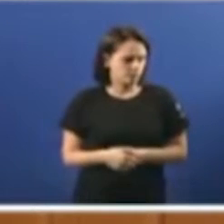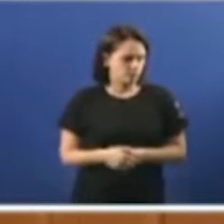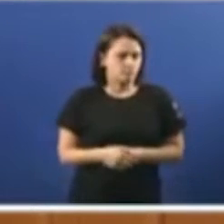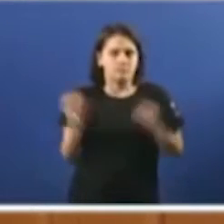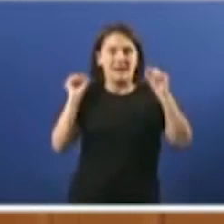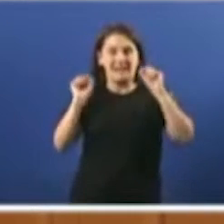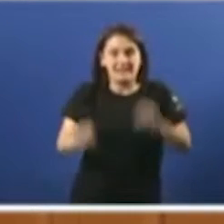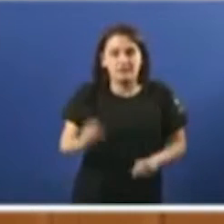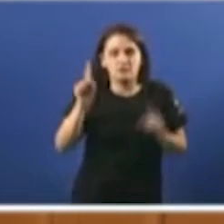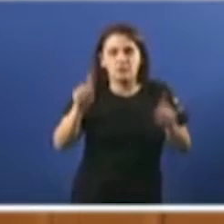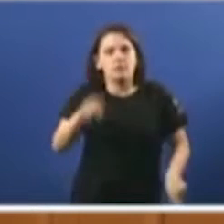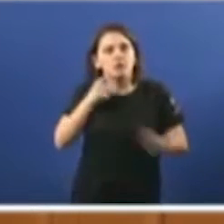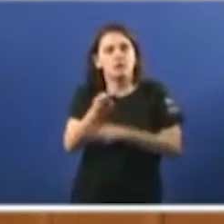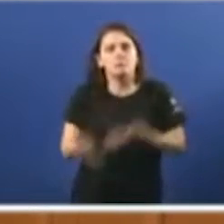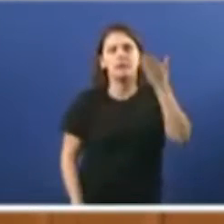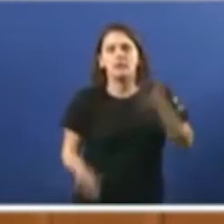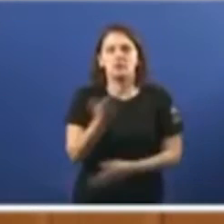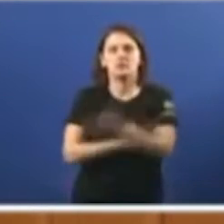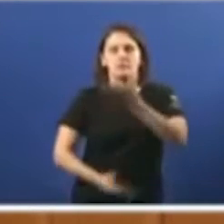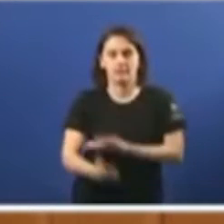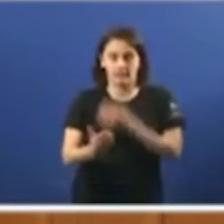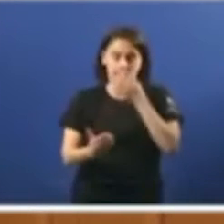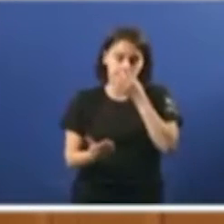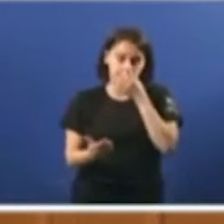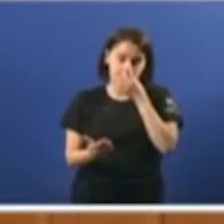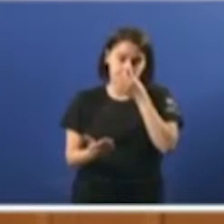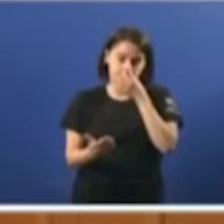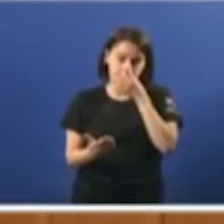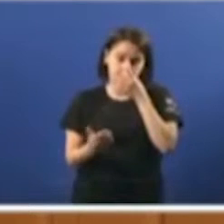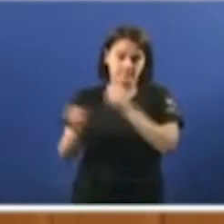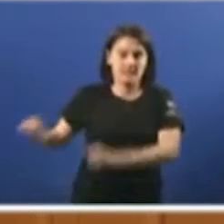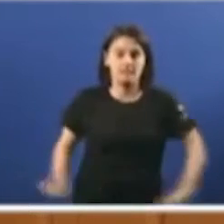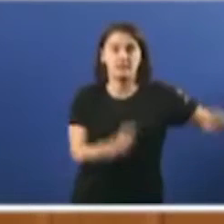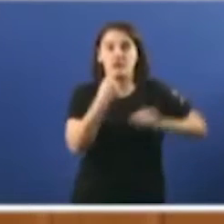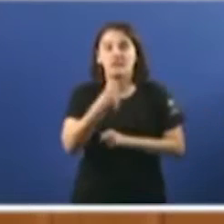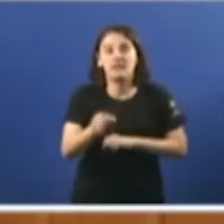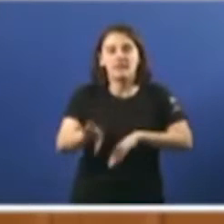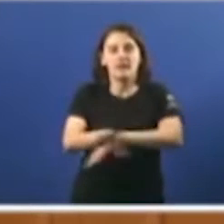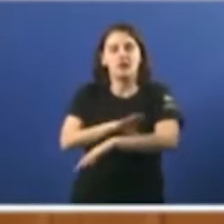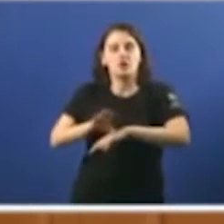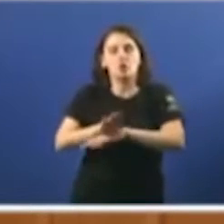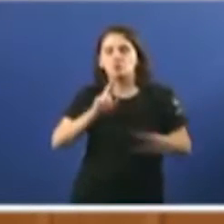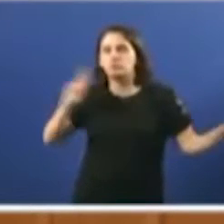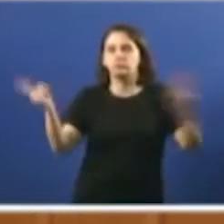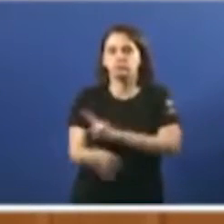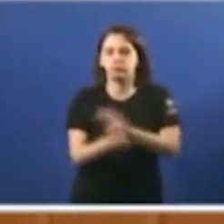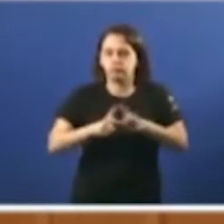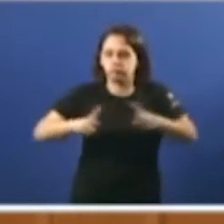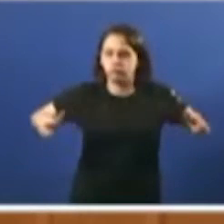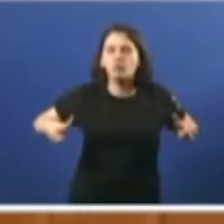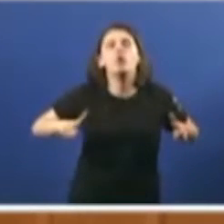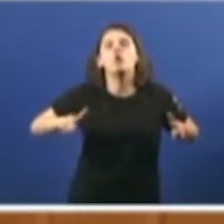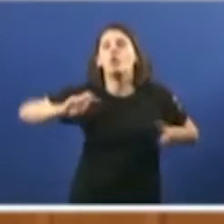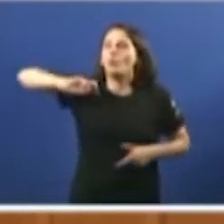Retrasos tamén na valoración da discapacidade. A valedora di que a Consellería respondeu que implementamos e seguimos facendo